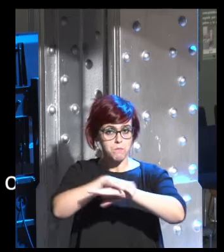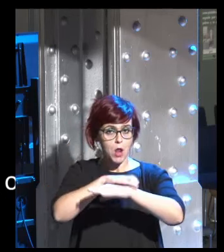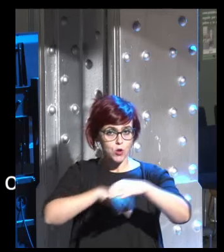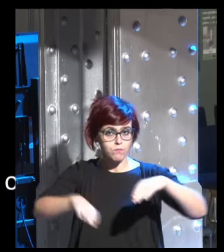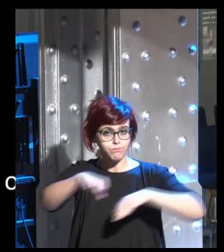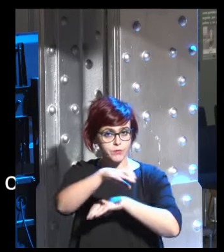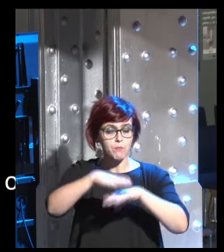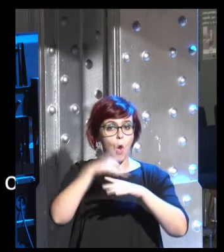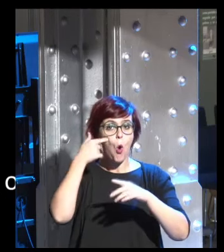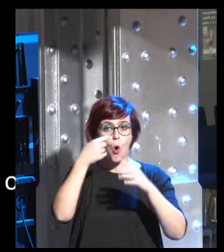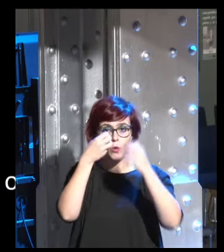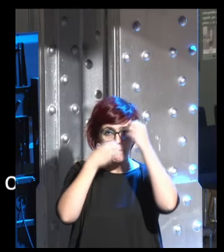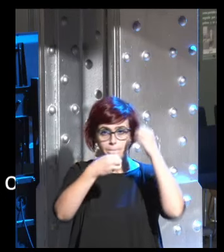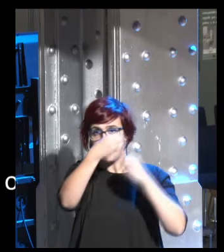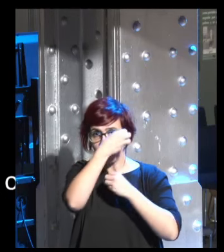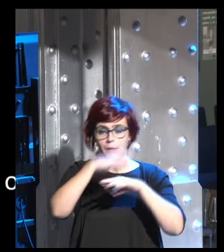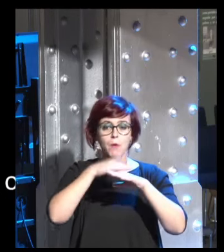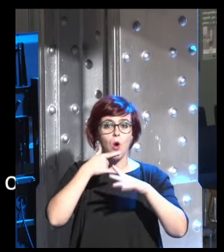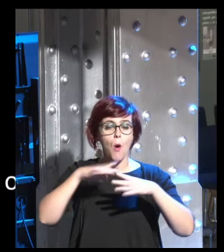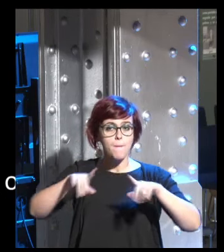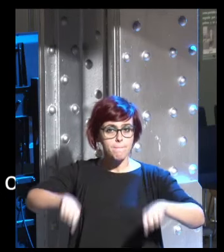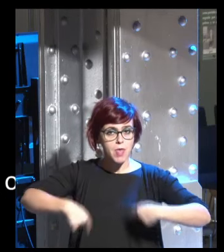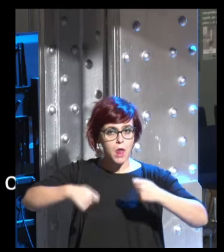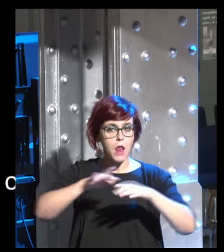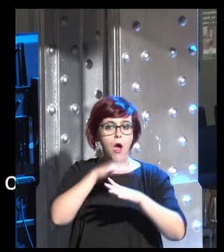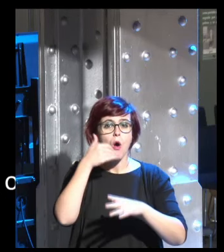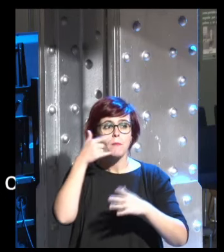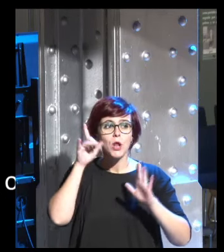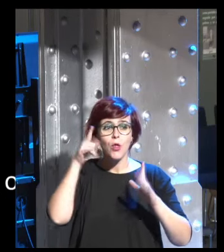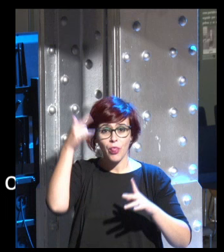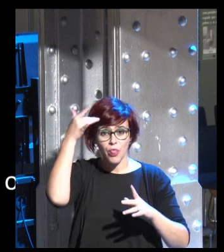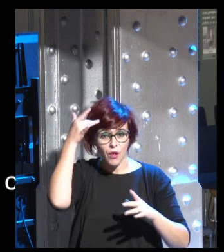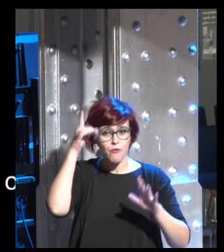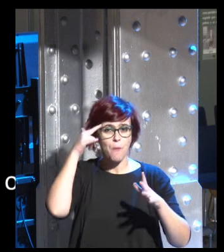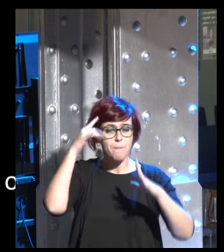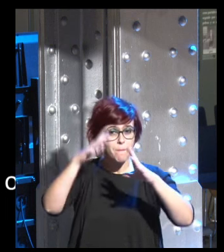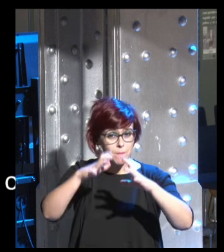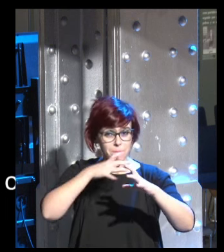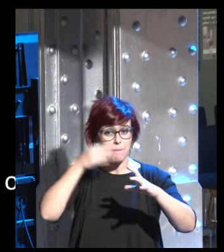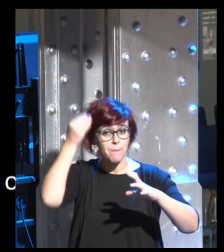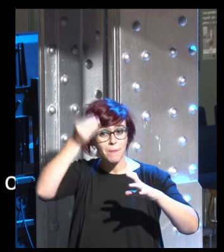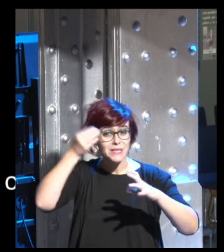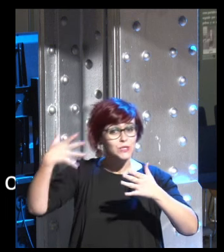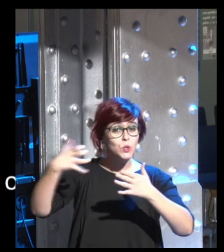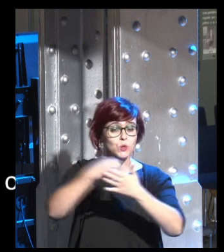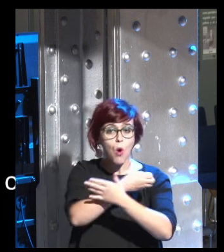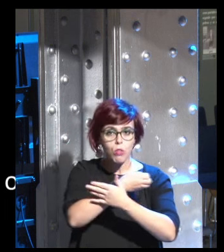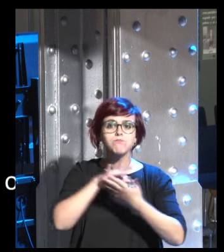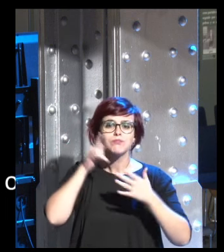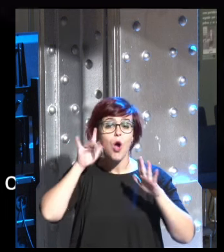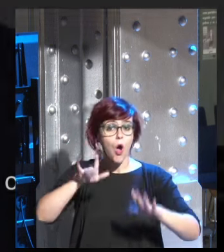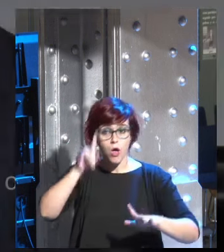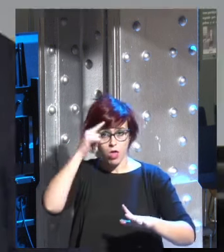ojos las piernas pero el cerebro el que piensa el que desea el que lo controla todo sigue